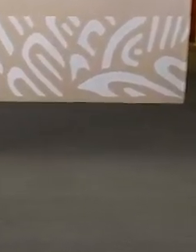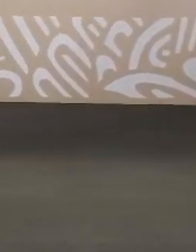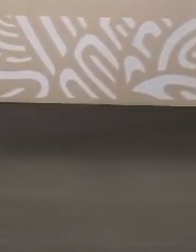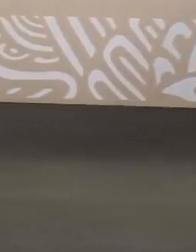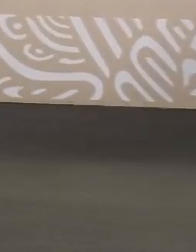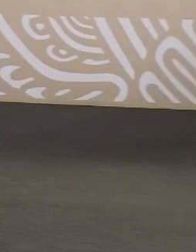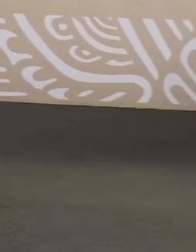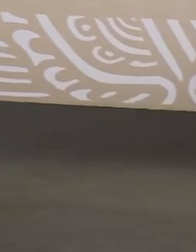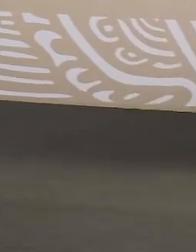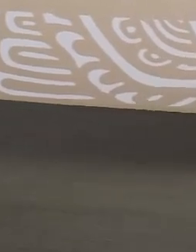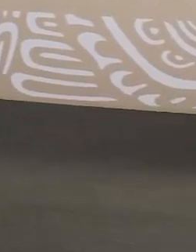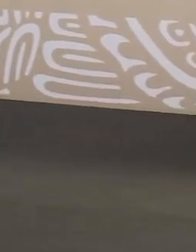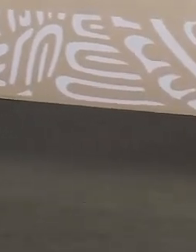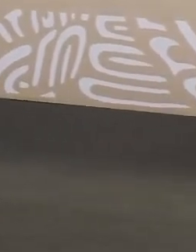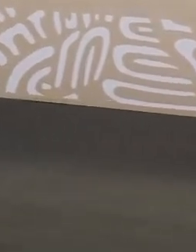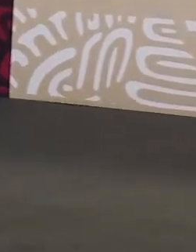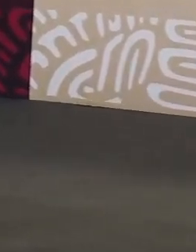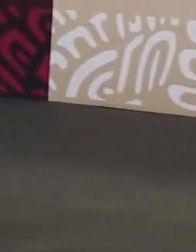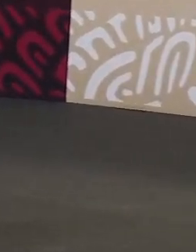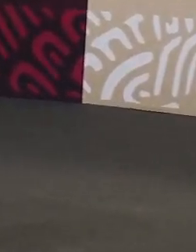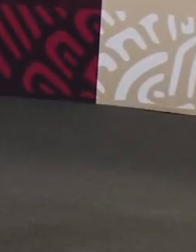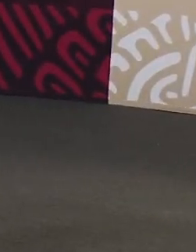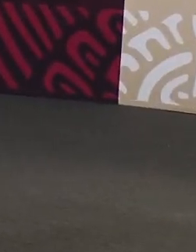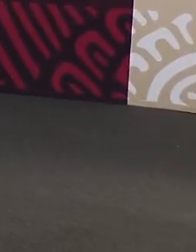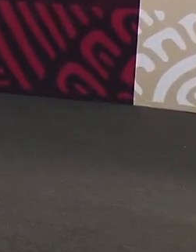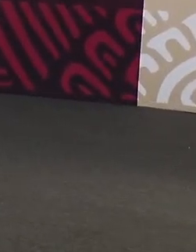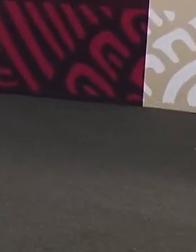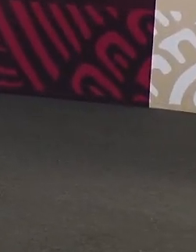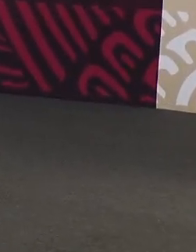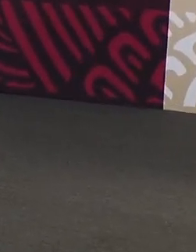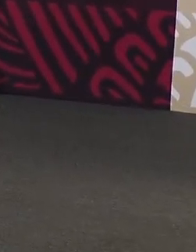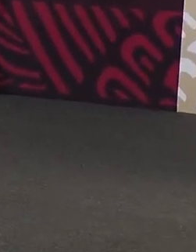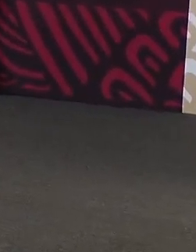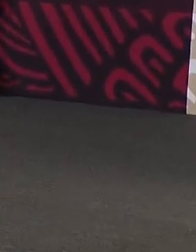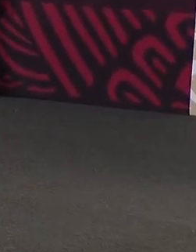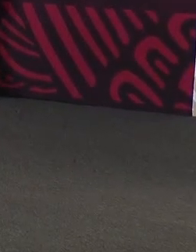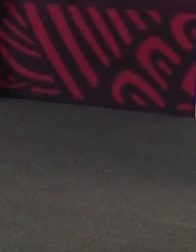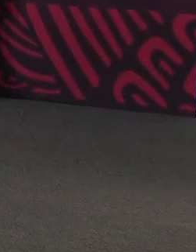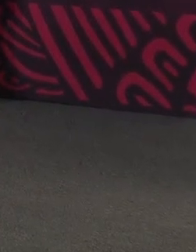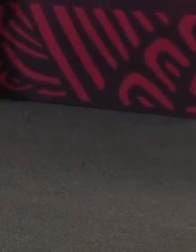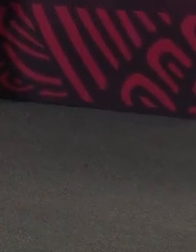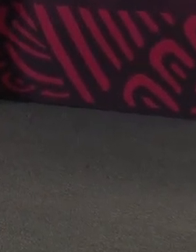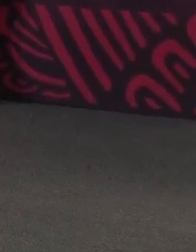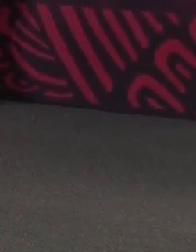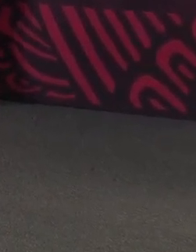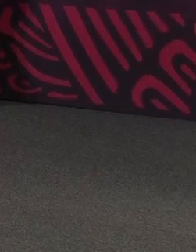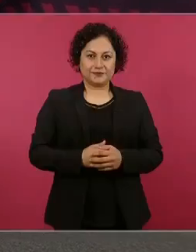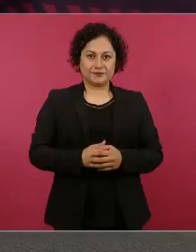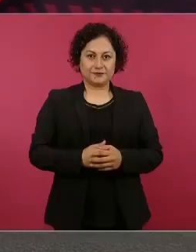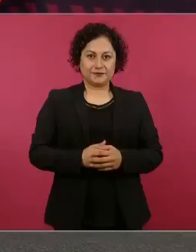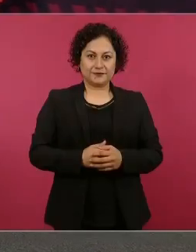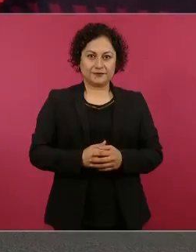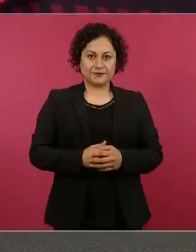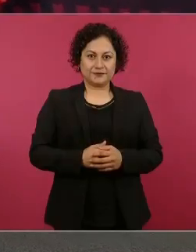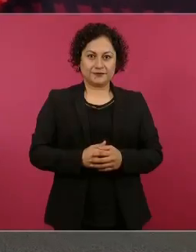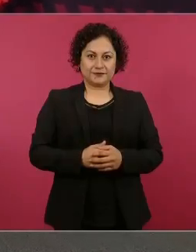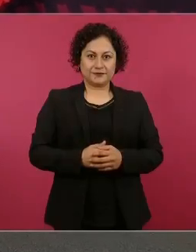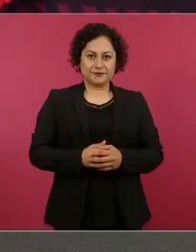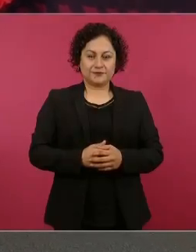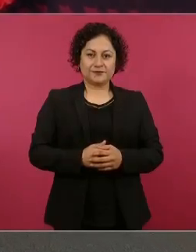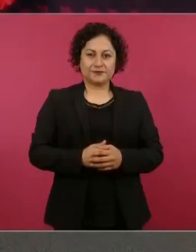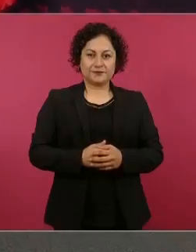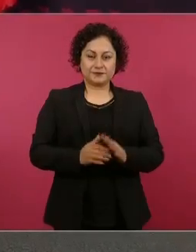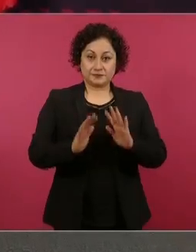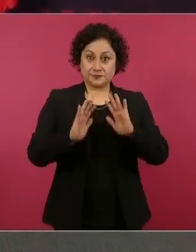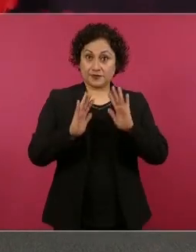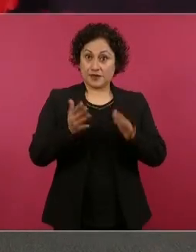ánimo, ánimo porque ya se está terminando la